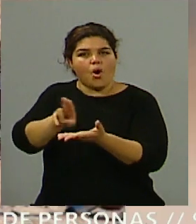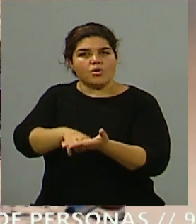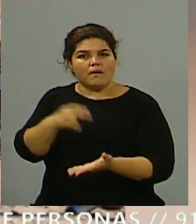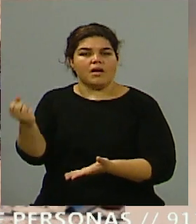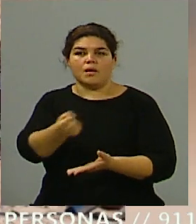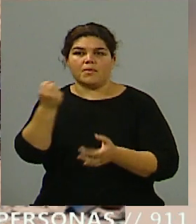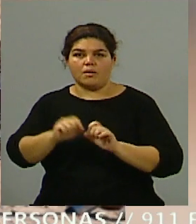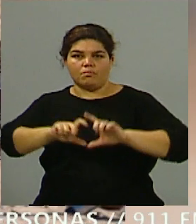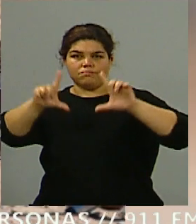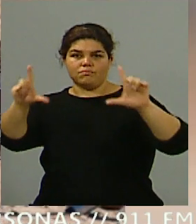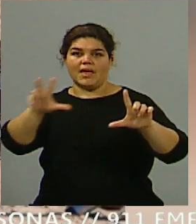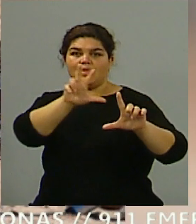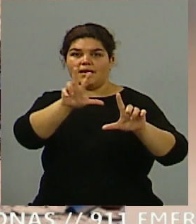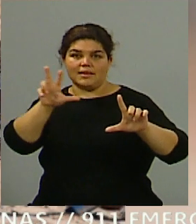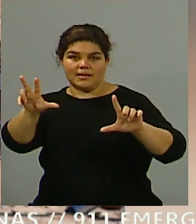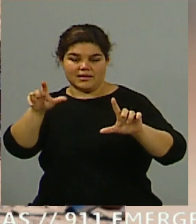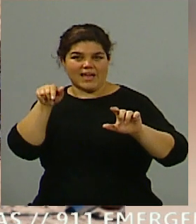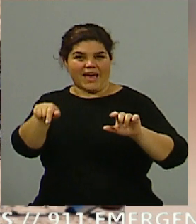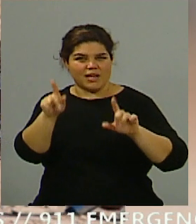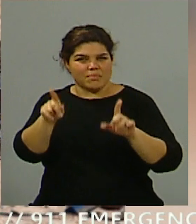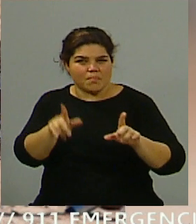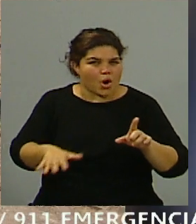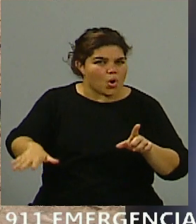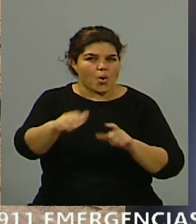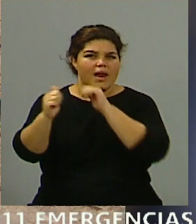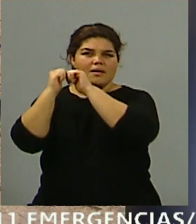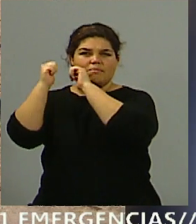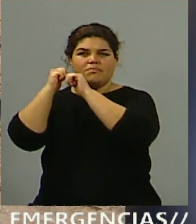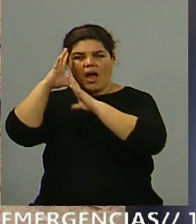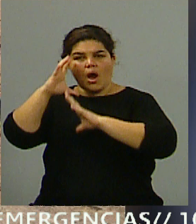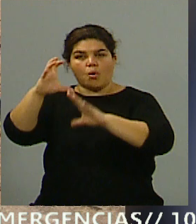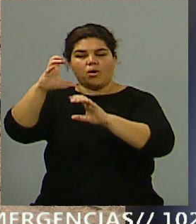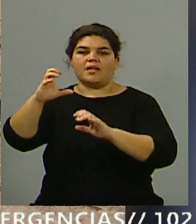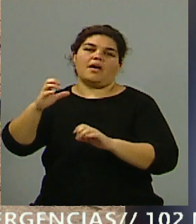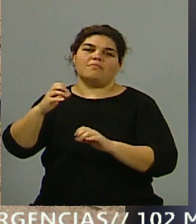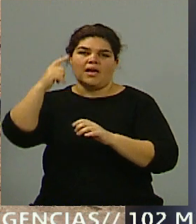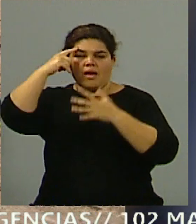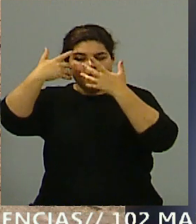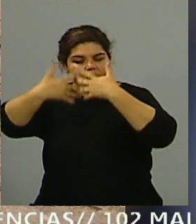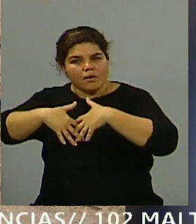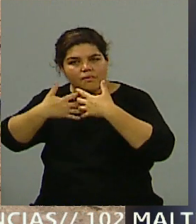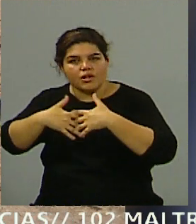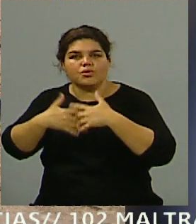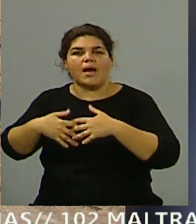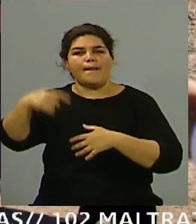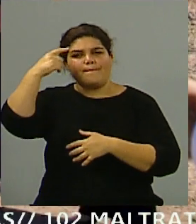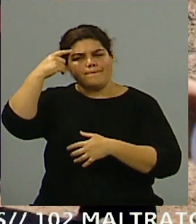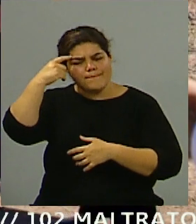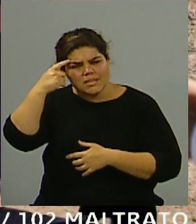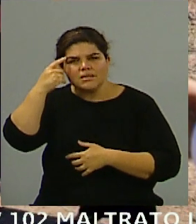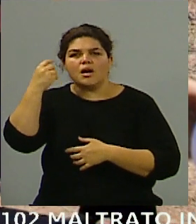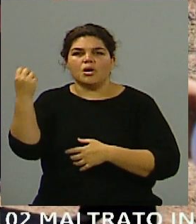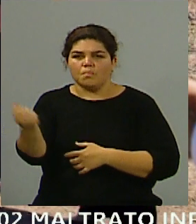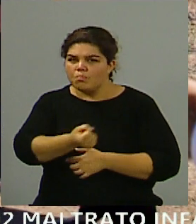valor del cuadro 33, el sitio histórico para la reflexión de la memoria, la verdad y la justicia, y por ello estuvo